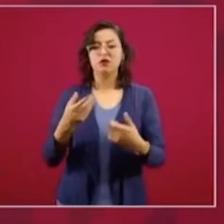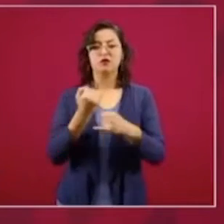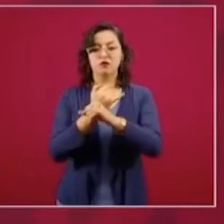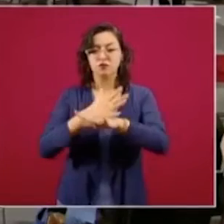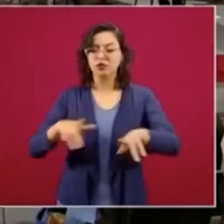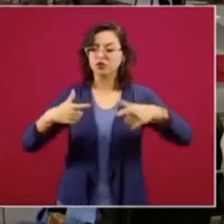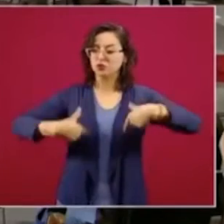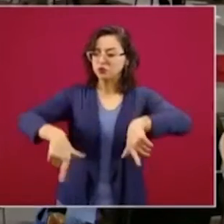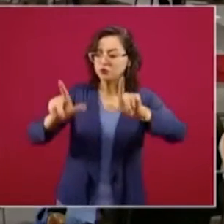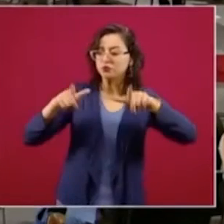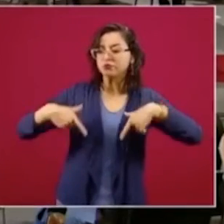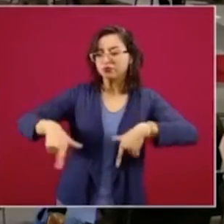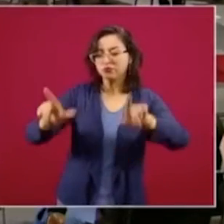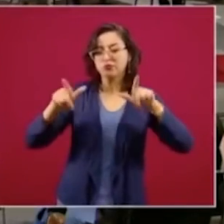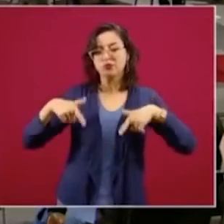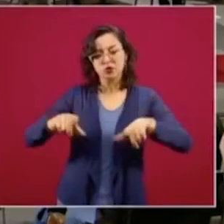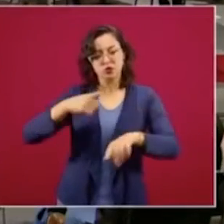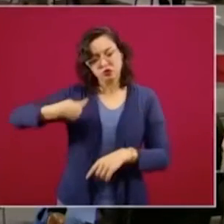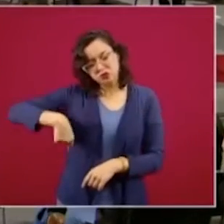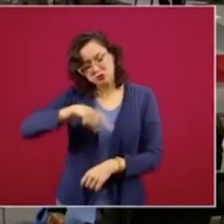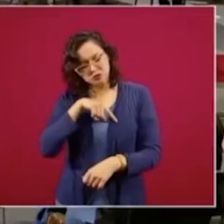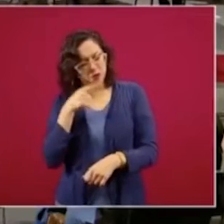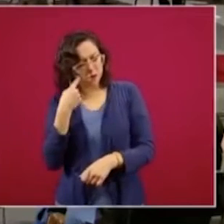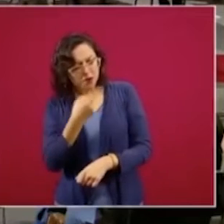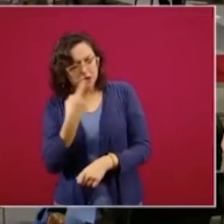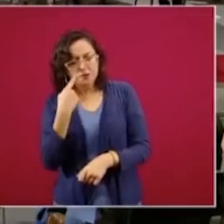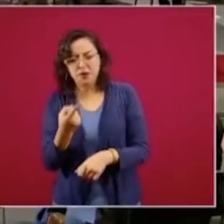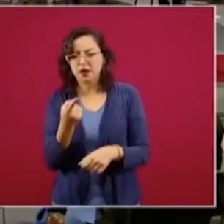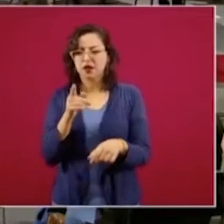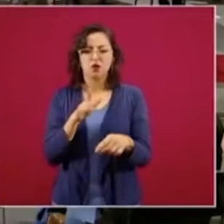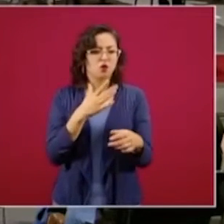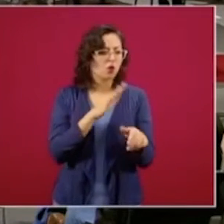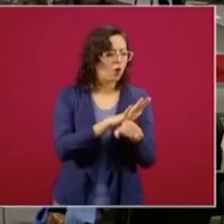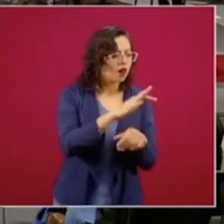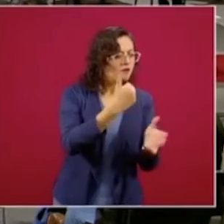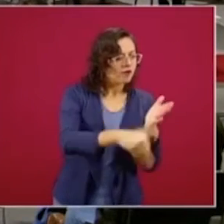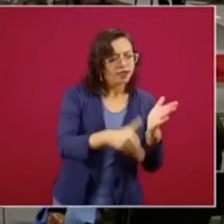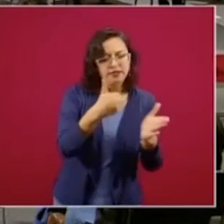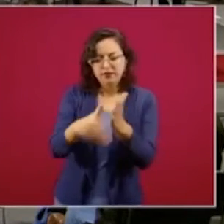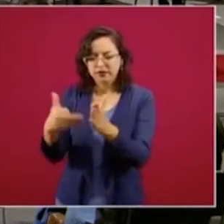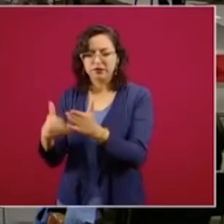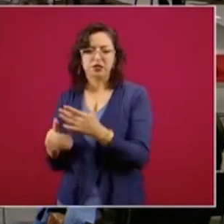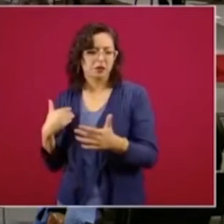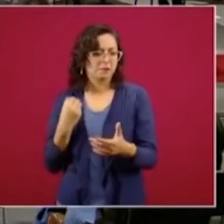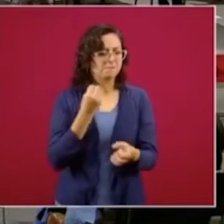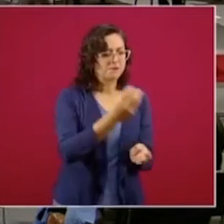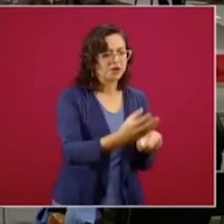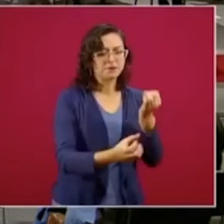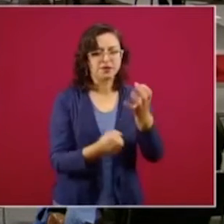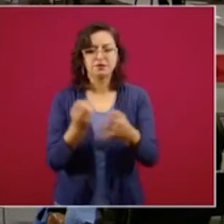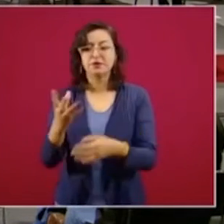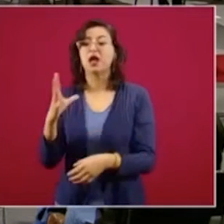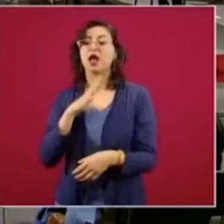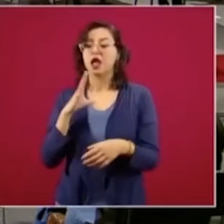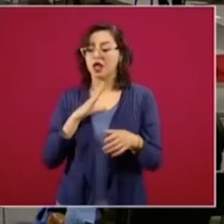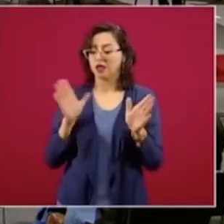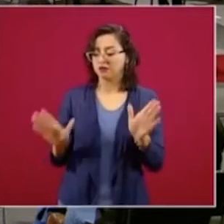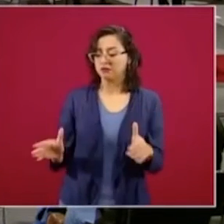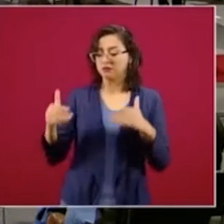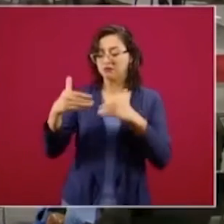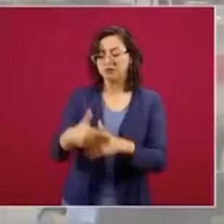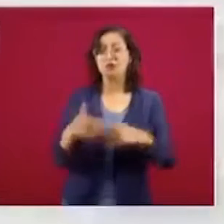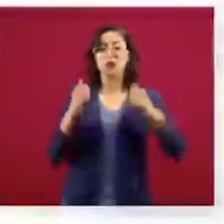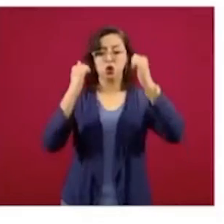apoyar desde la sociedad civil de mejor manera dónde están los requisitos. Hemos diseñado kits, kits que tienen gorros,